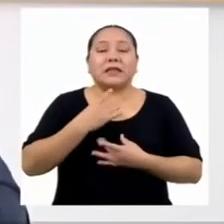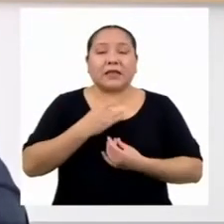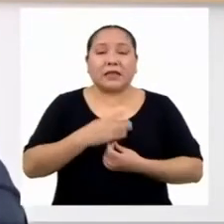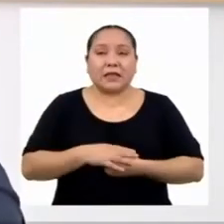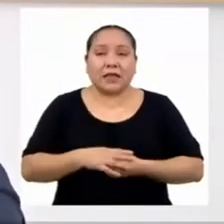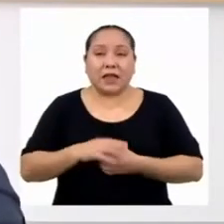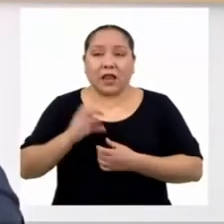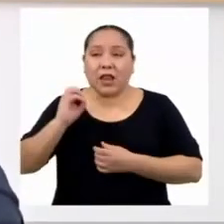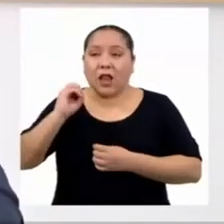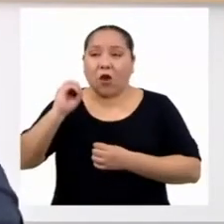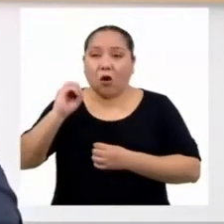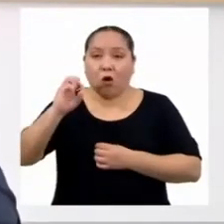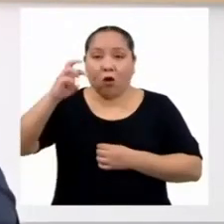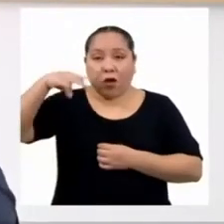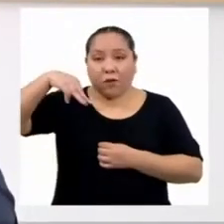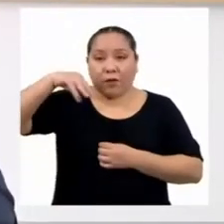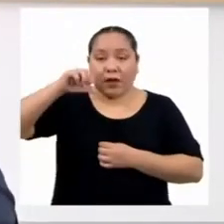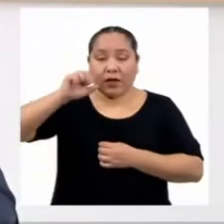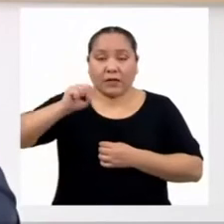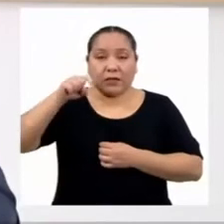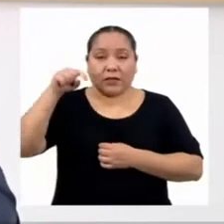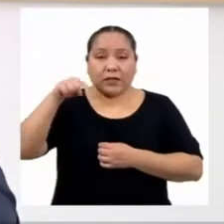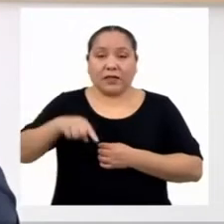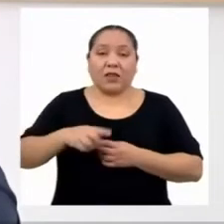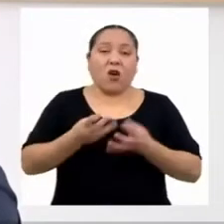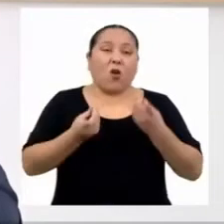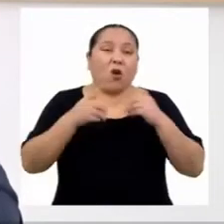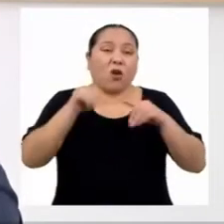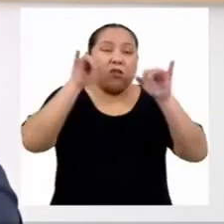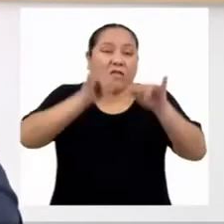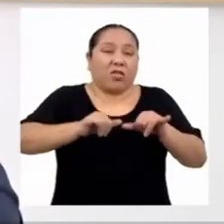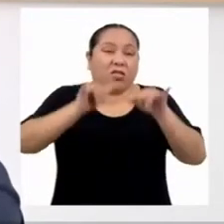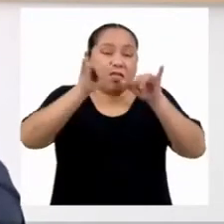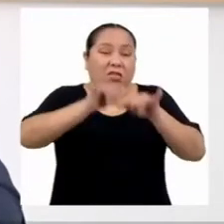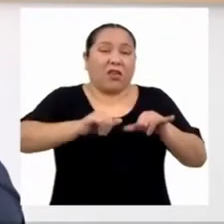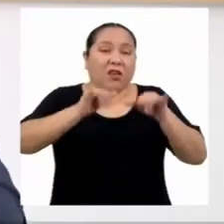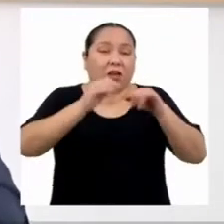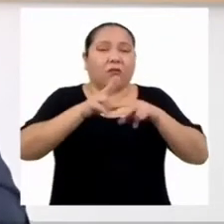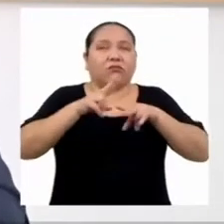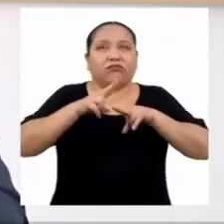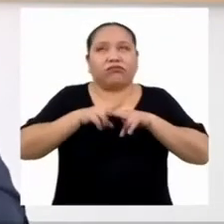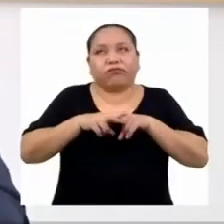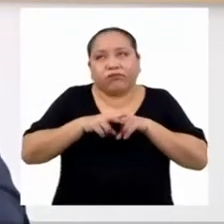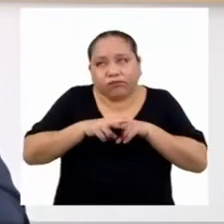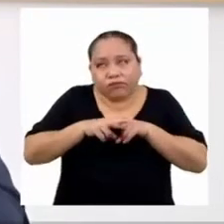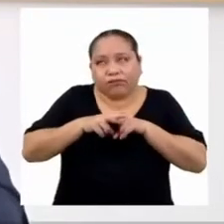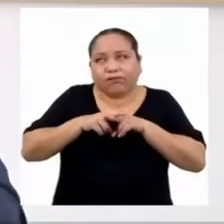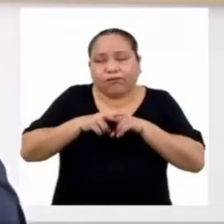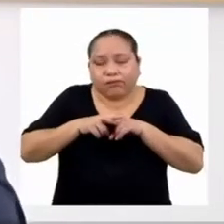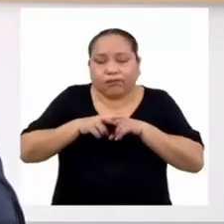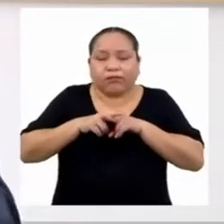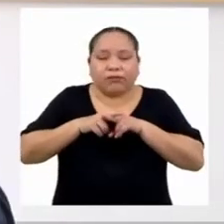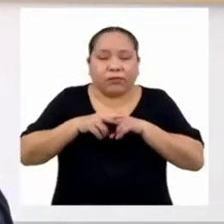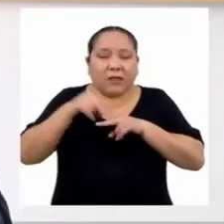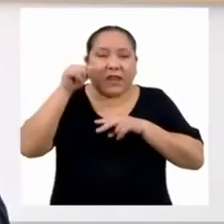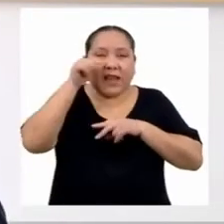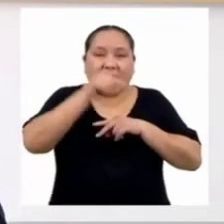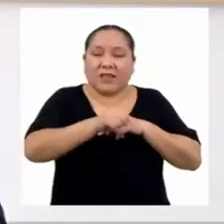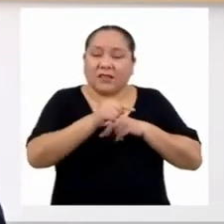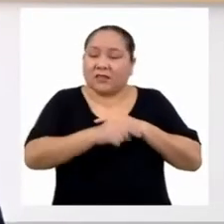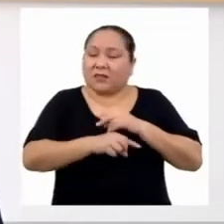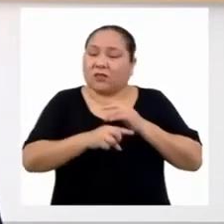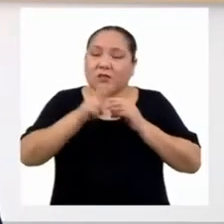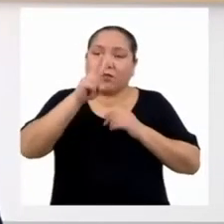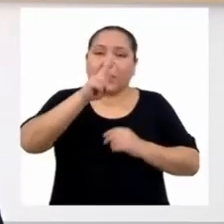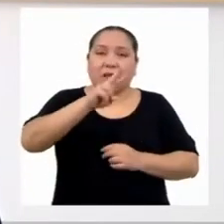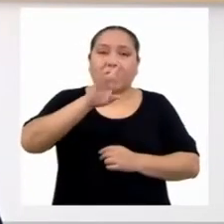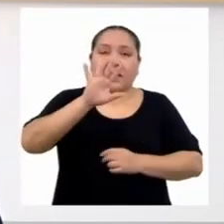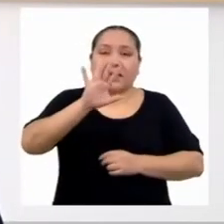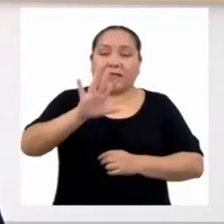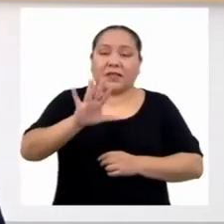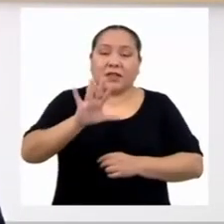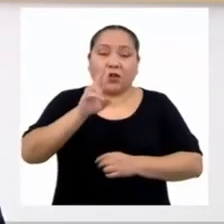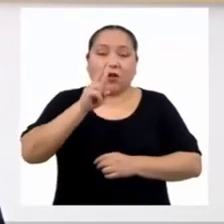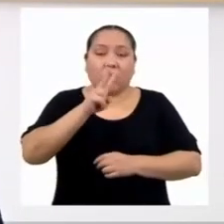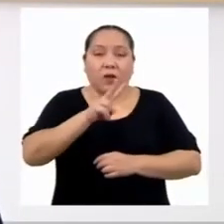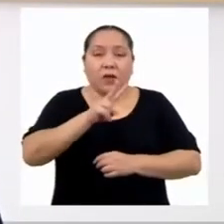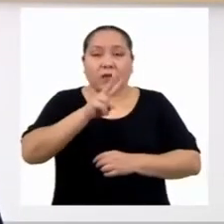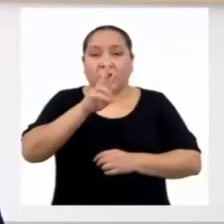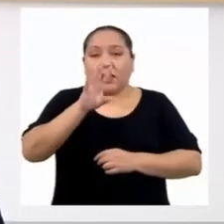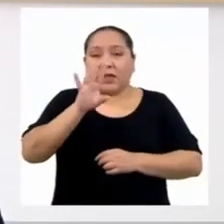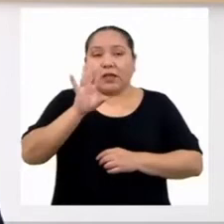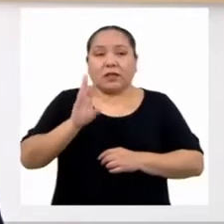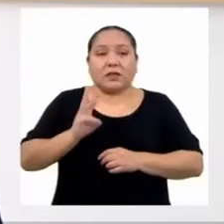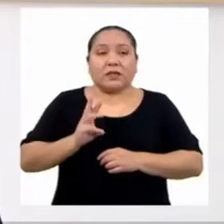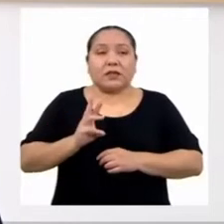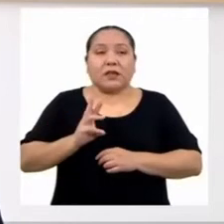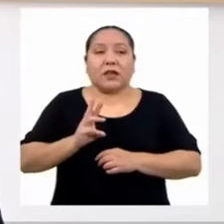que la inactividad física es la causa principal de aproximadamente un 21 a 25% de los cánceres de mama y de colon,